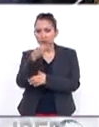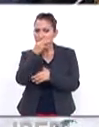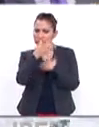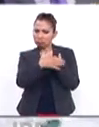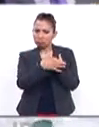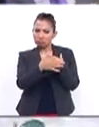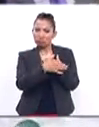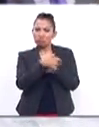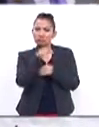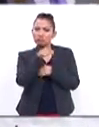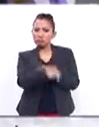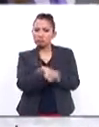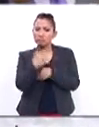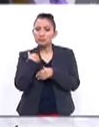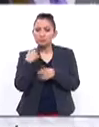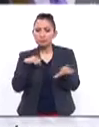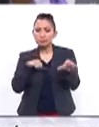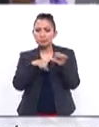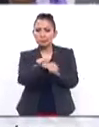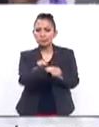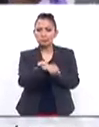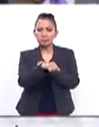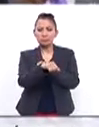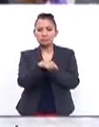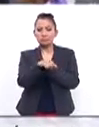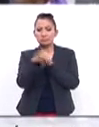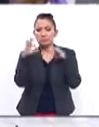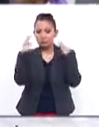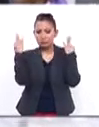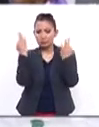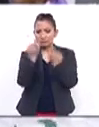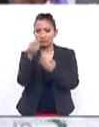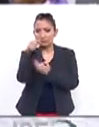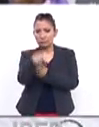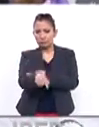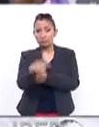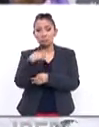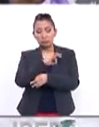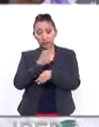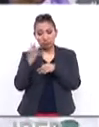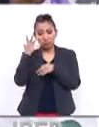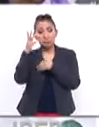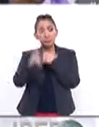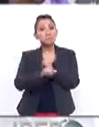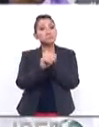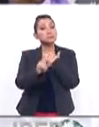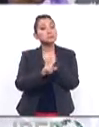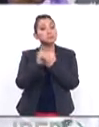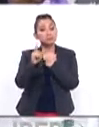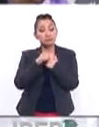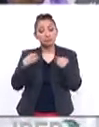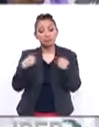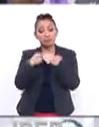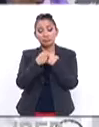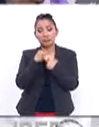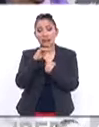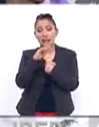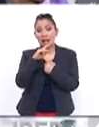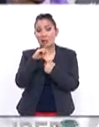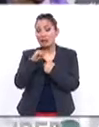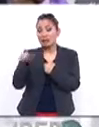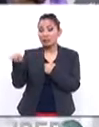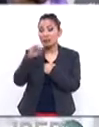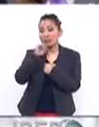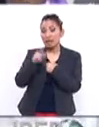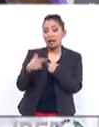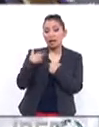señalado que la restitución de las aduanas puede traer problemas no solamente con la frontera irlandesa, sino con